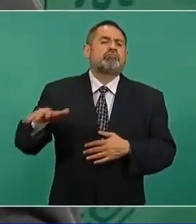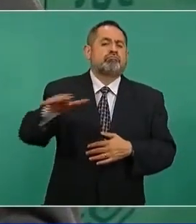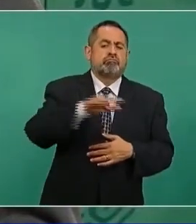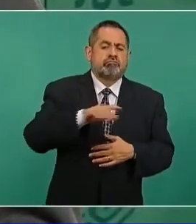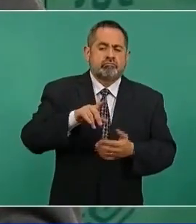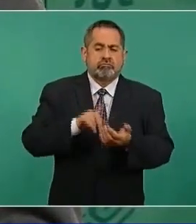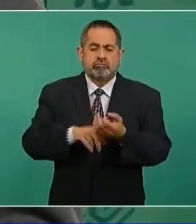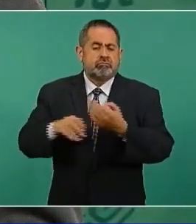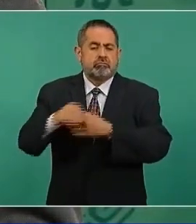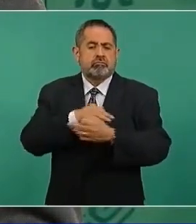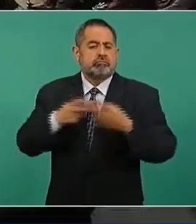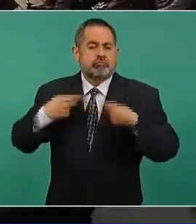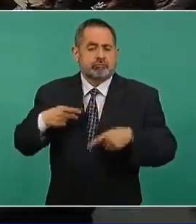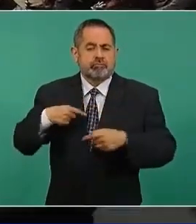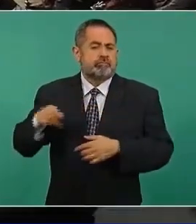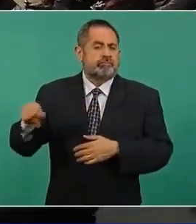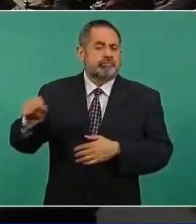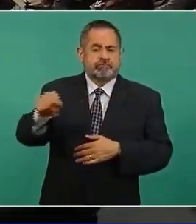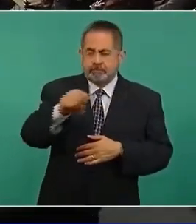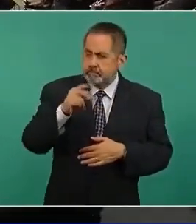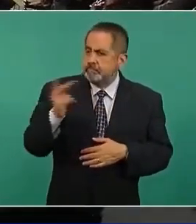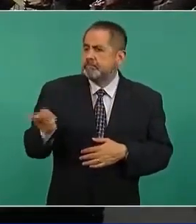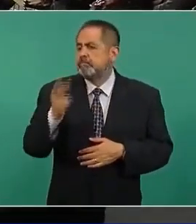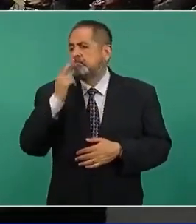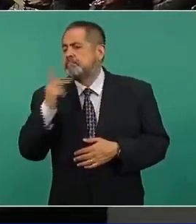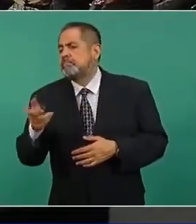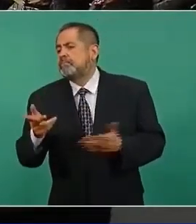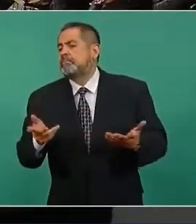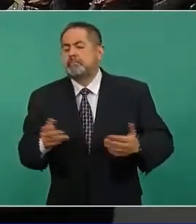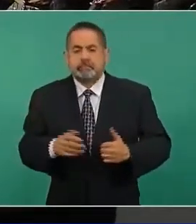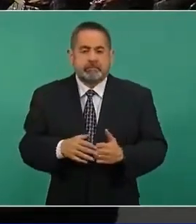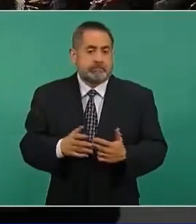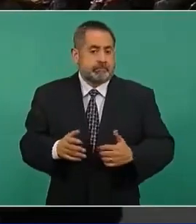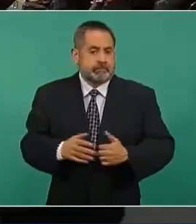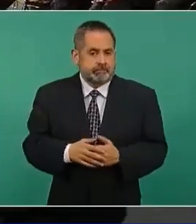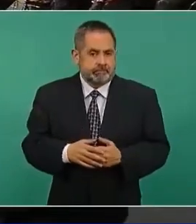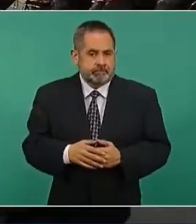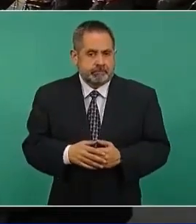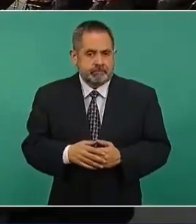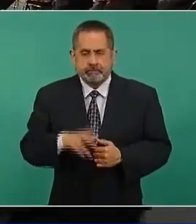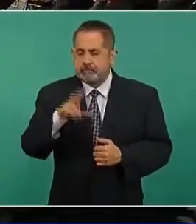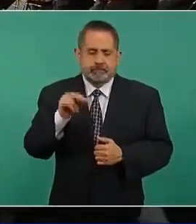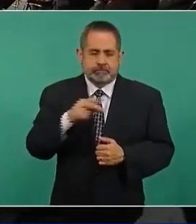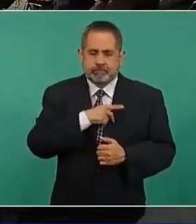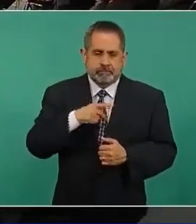no es que ya nos reunimos